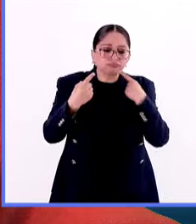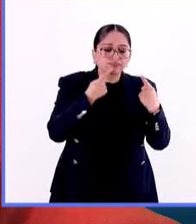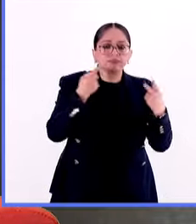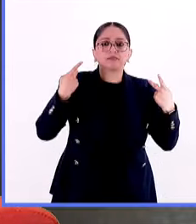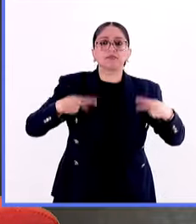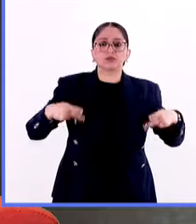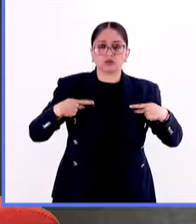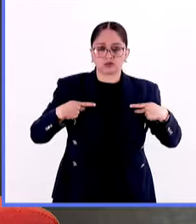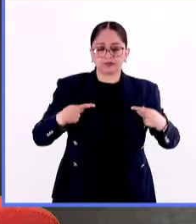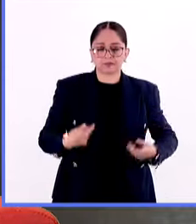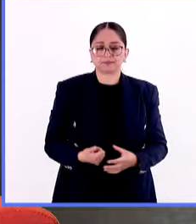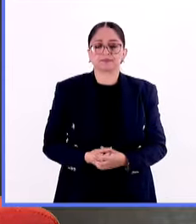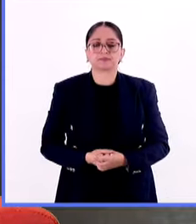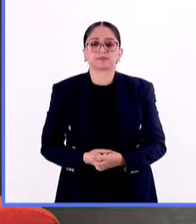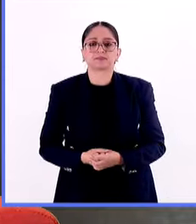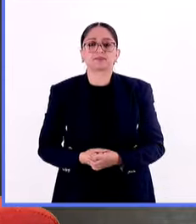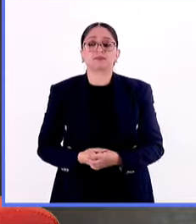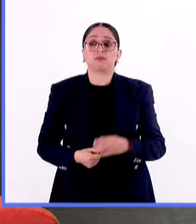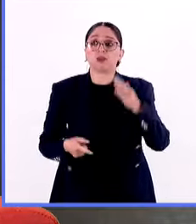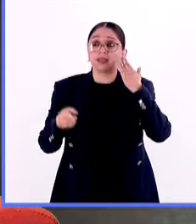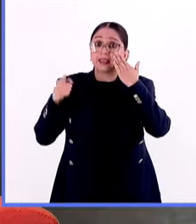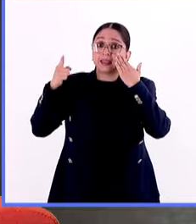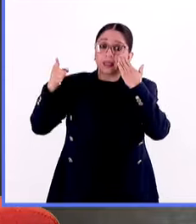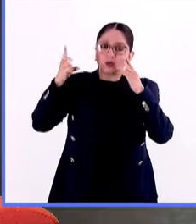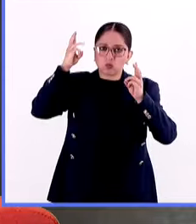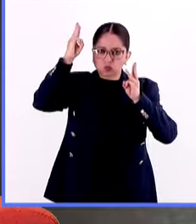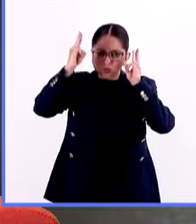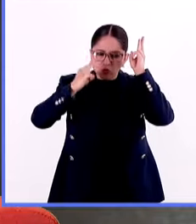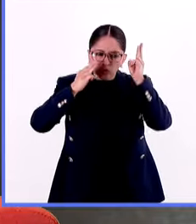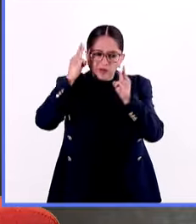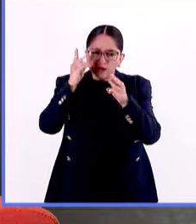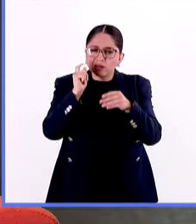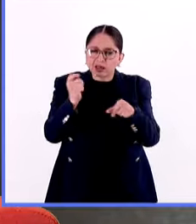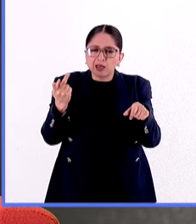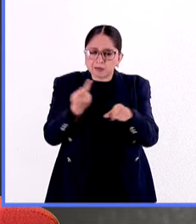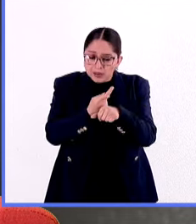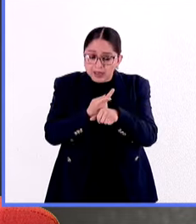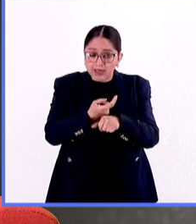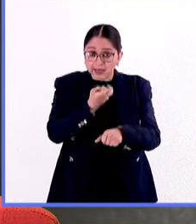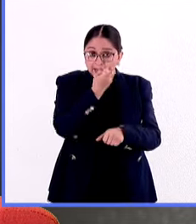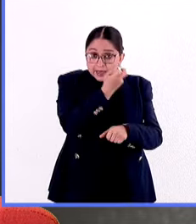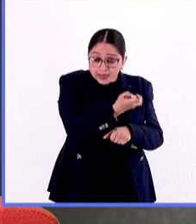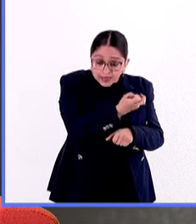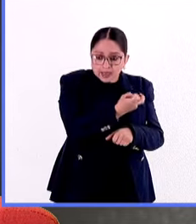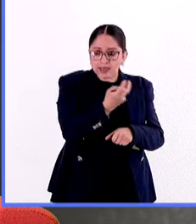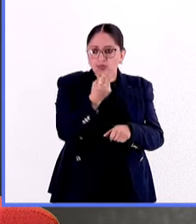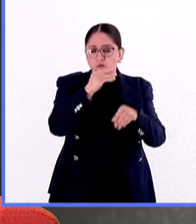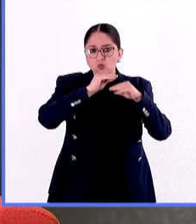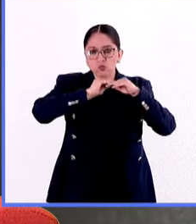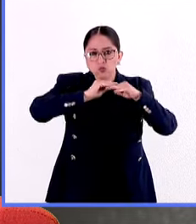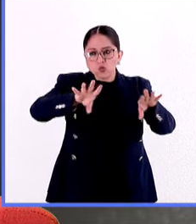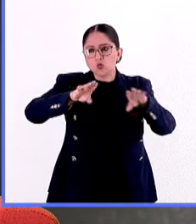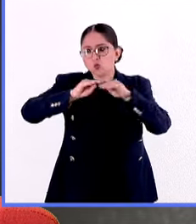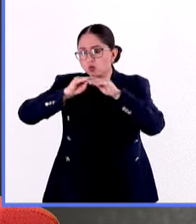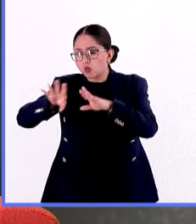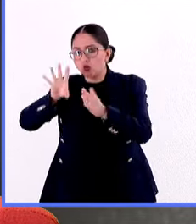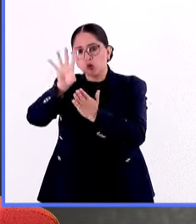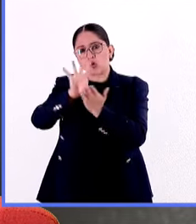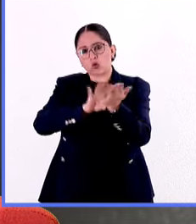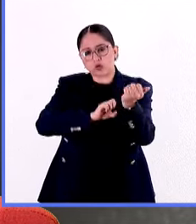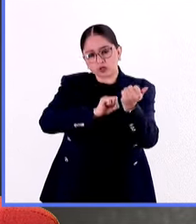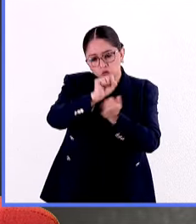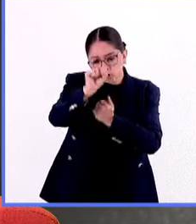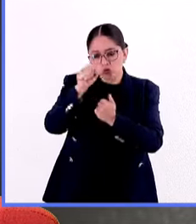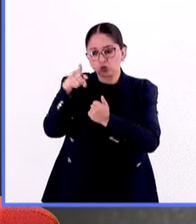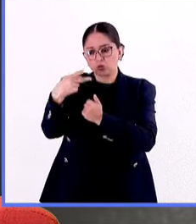todo esto. Claro, pues mira una de las funciones del museo desde su creación era precisamente divulgar en nuestra constitución, la historia